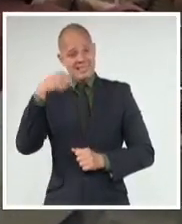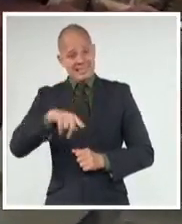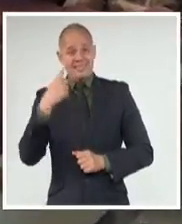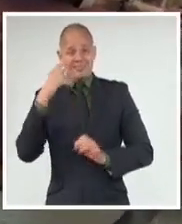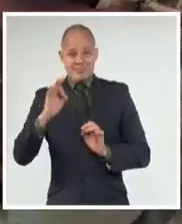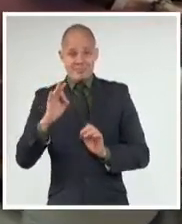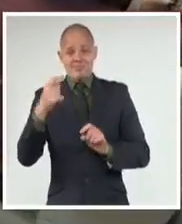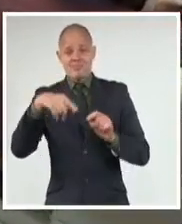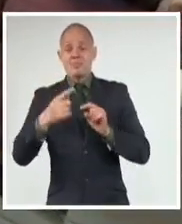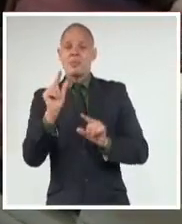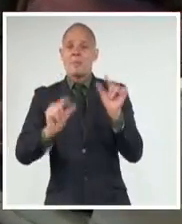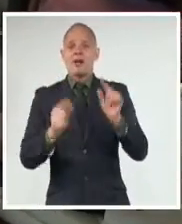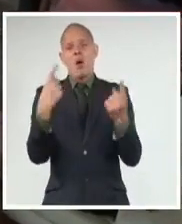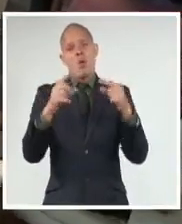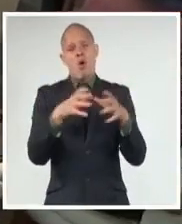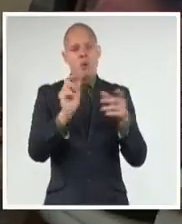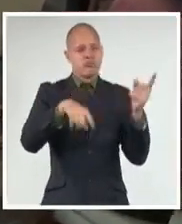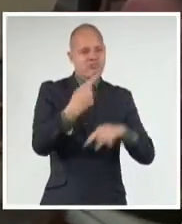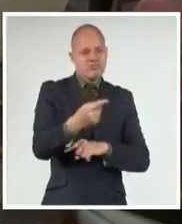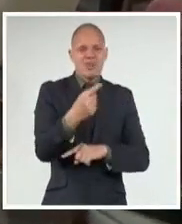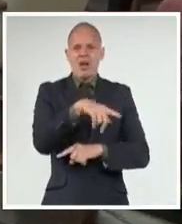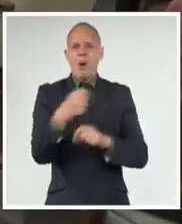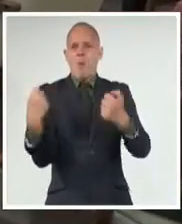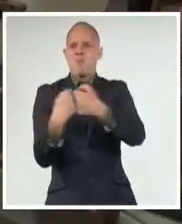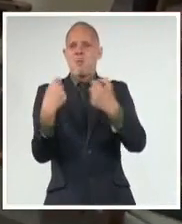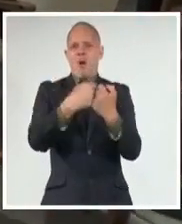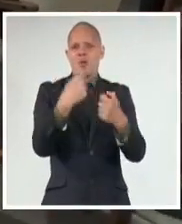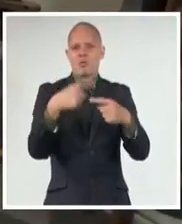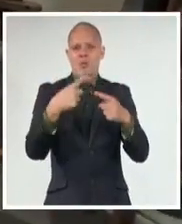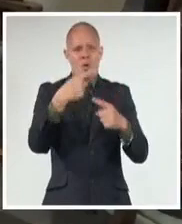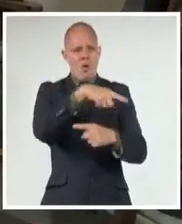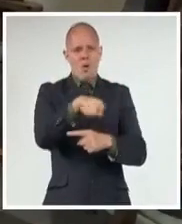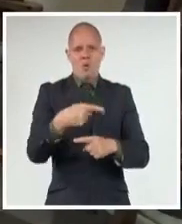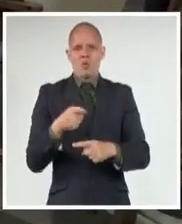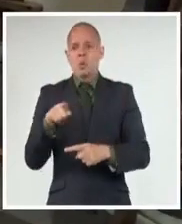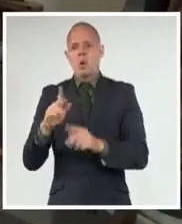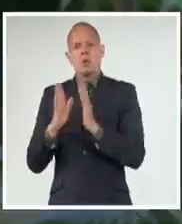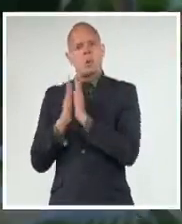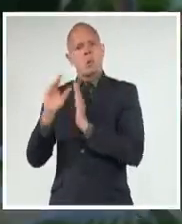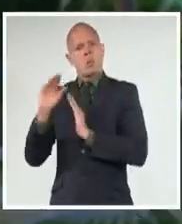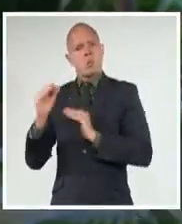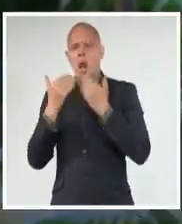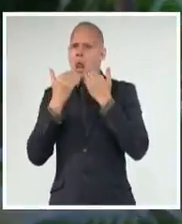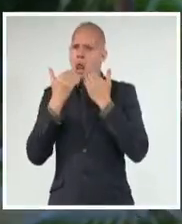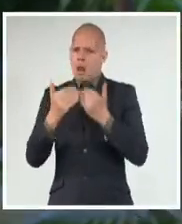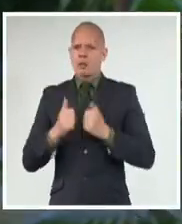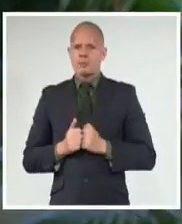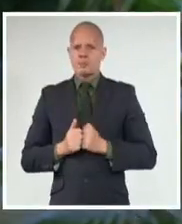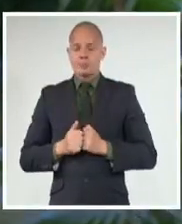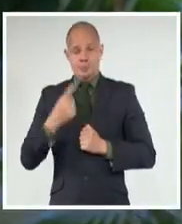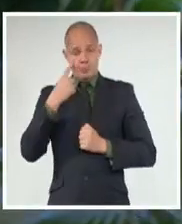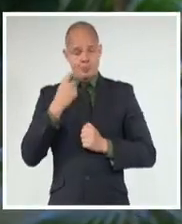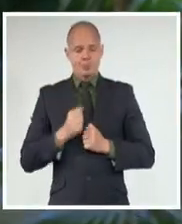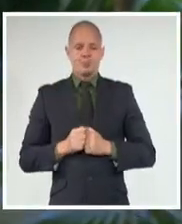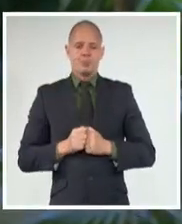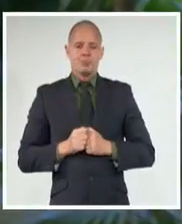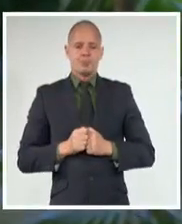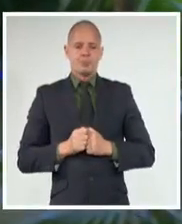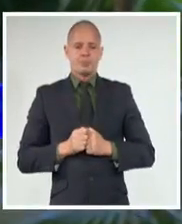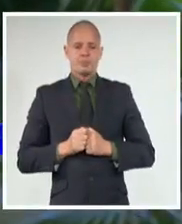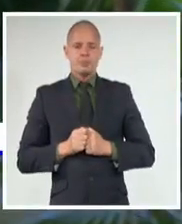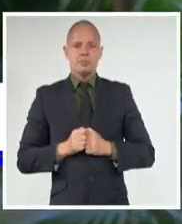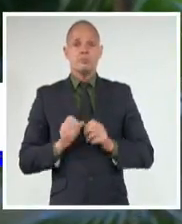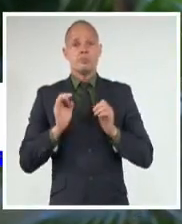quebrar la unidad entre los cubanos, el mensaje de paz y amor estuvo presente en el encuentro. Estamos en desacuerdo con todo tipo